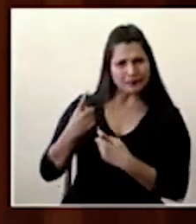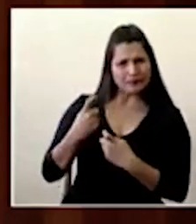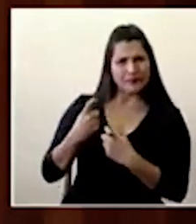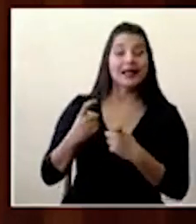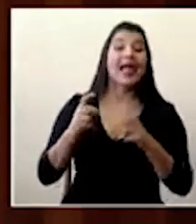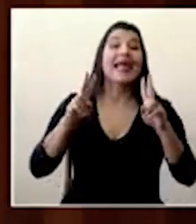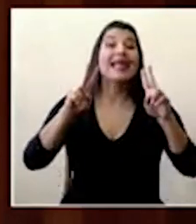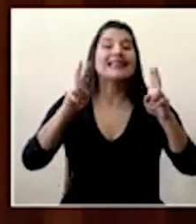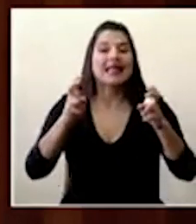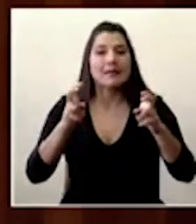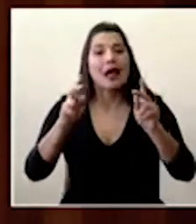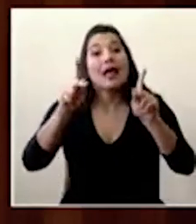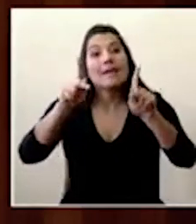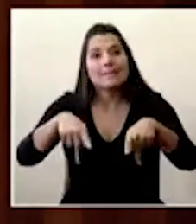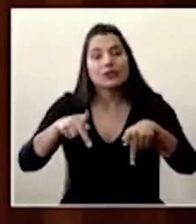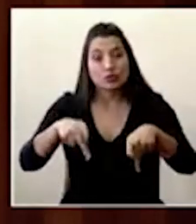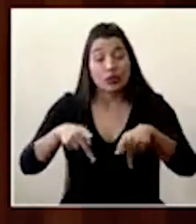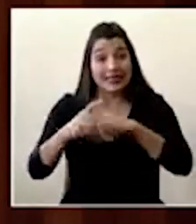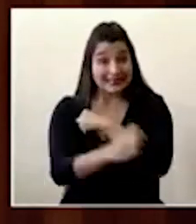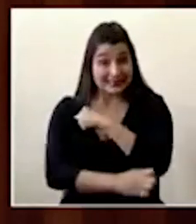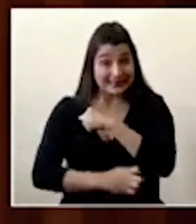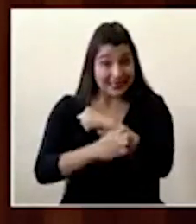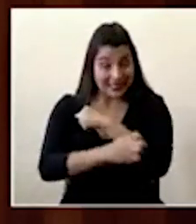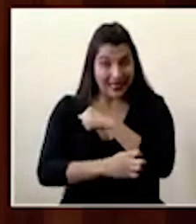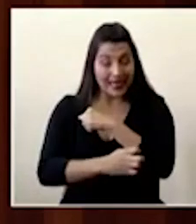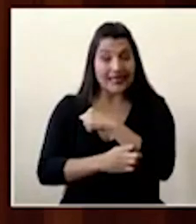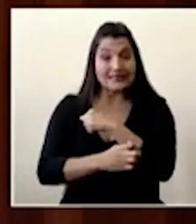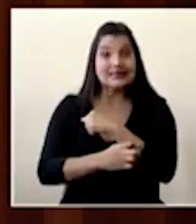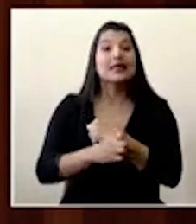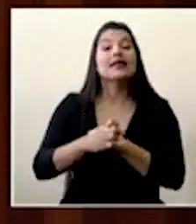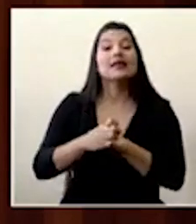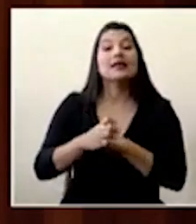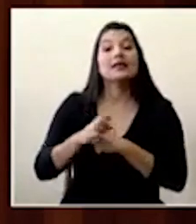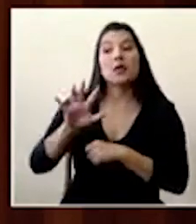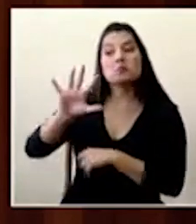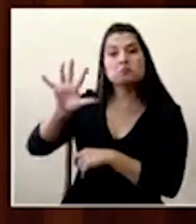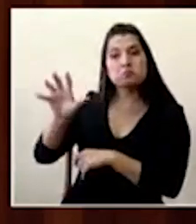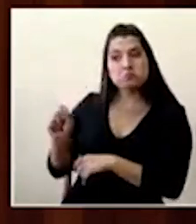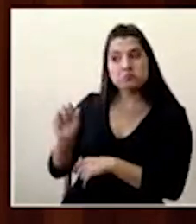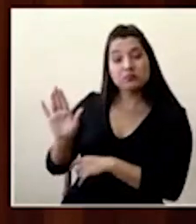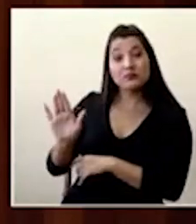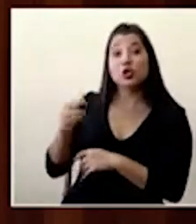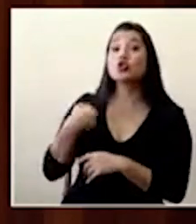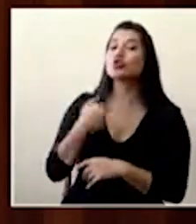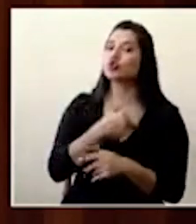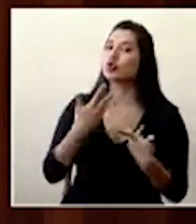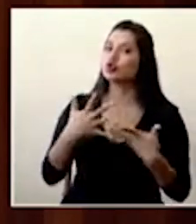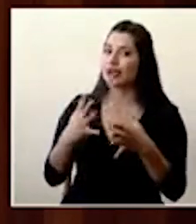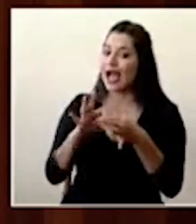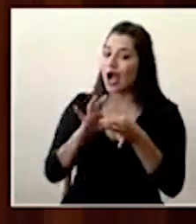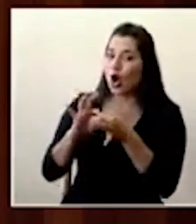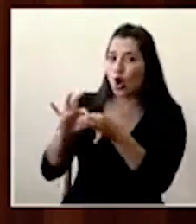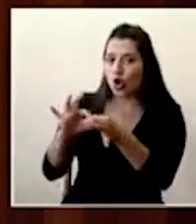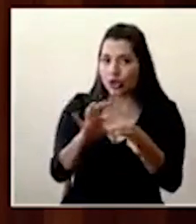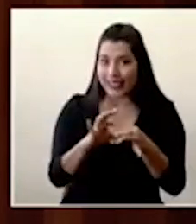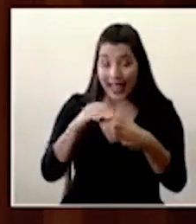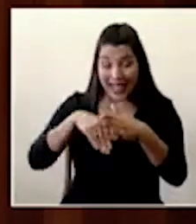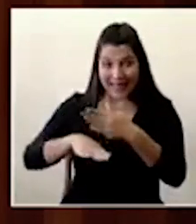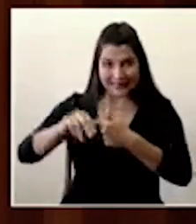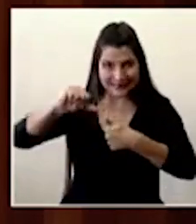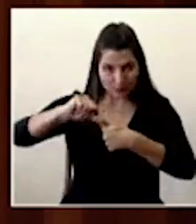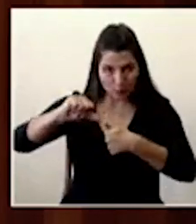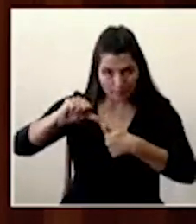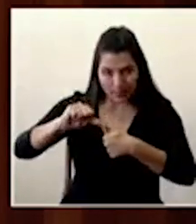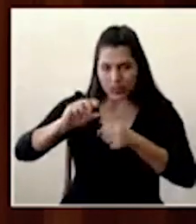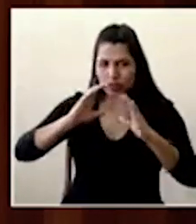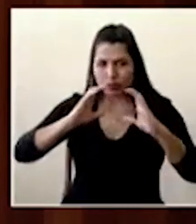extracontinentales, debemos aclarar que se está haciendo una coordinación regional de todos los países del sector centroamericano